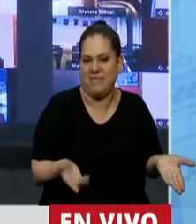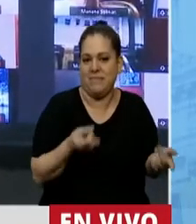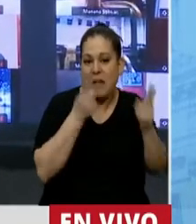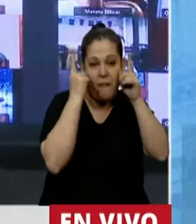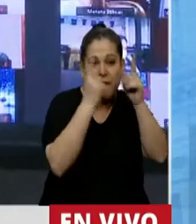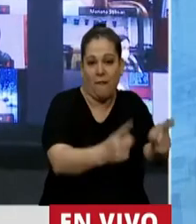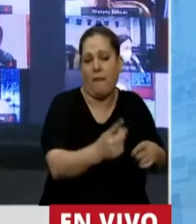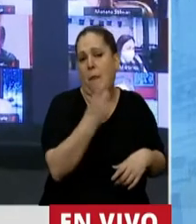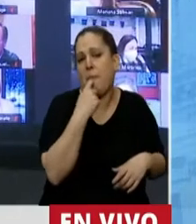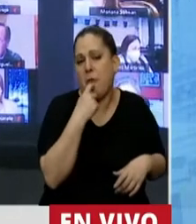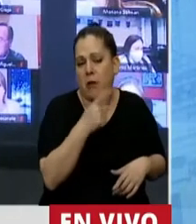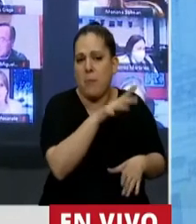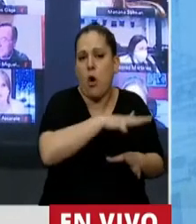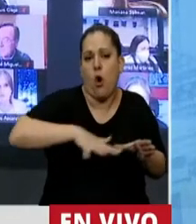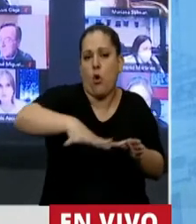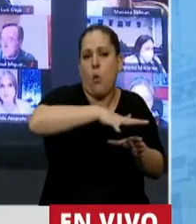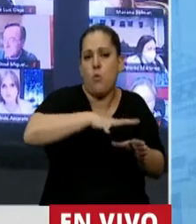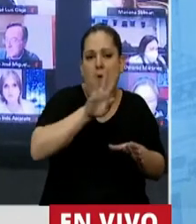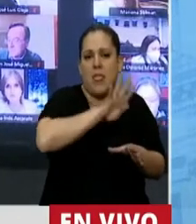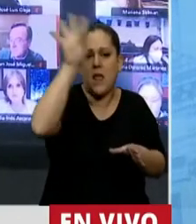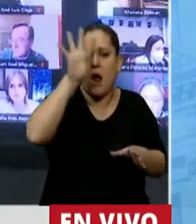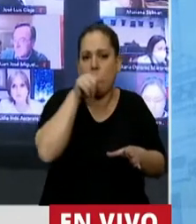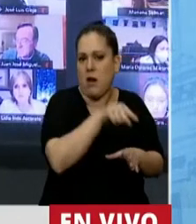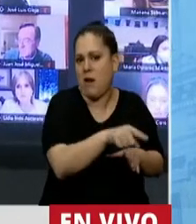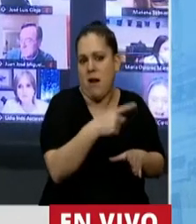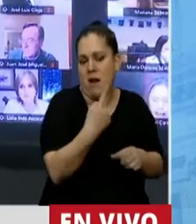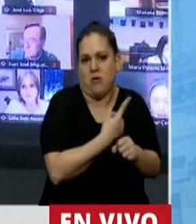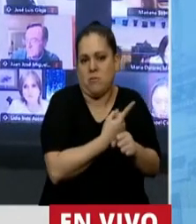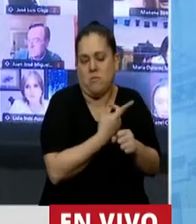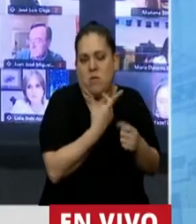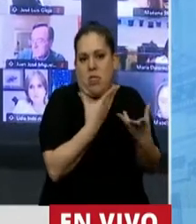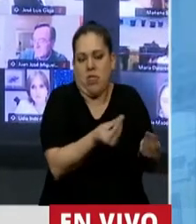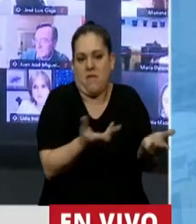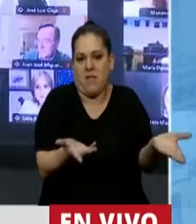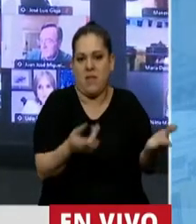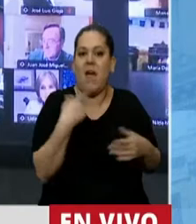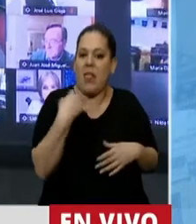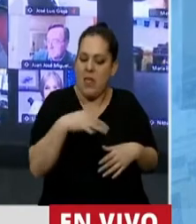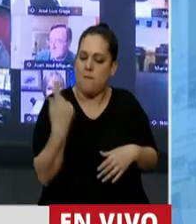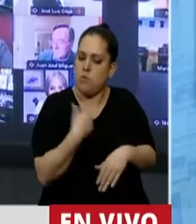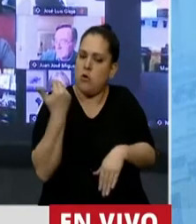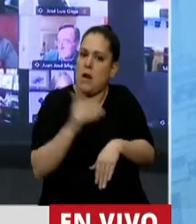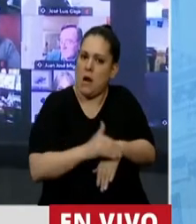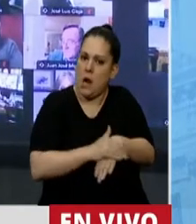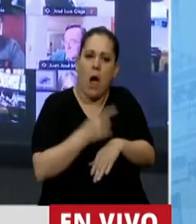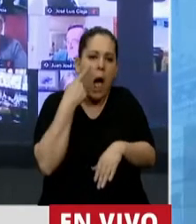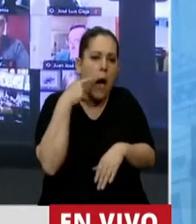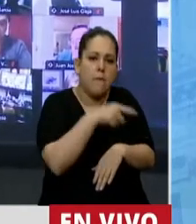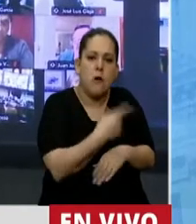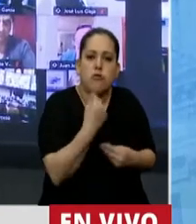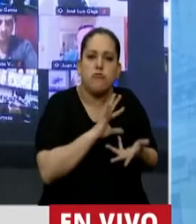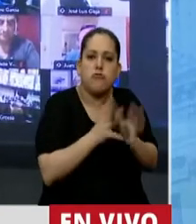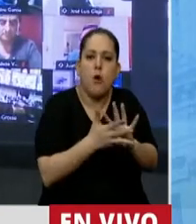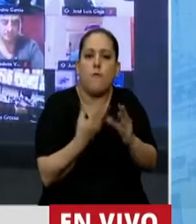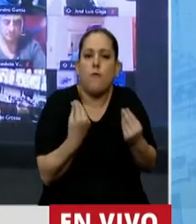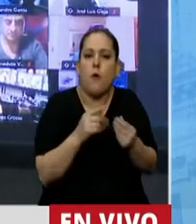siempre, como son por ejemplo las comunidades originarias. Entonces en esa intersección en la cual nos tenemos que hacer cargo de cómo cambiamos la conmovisión